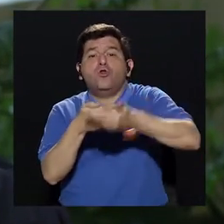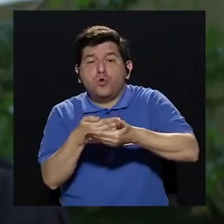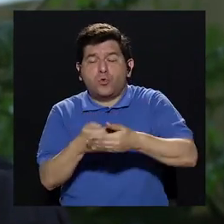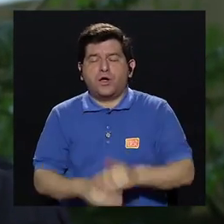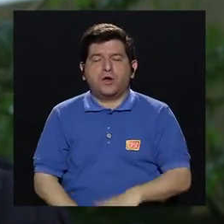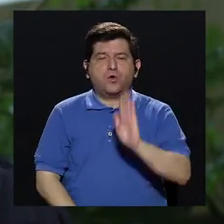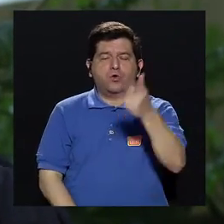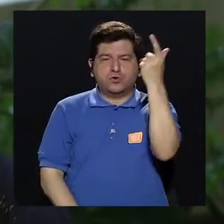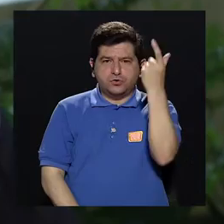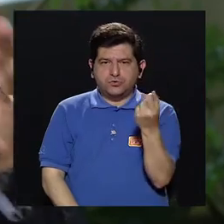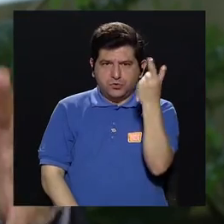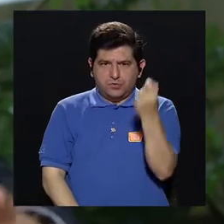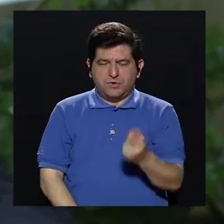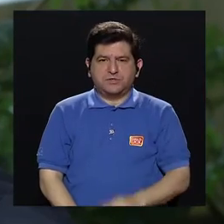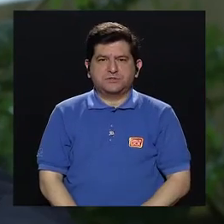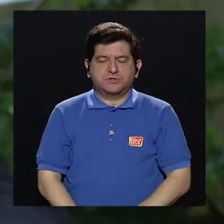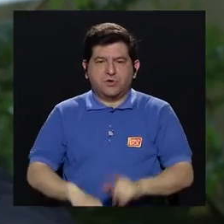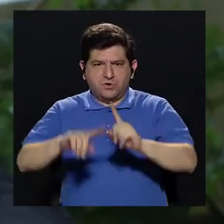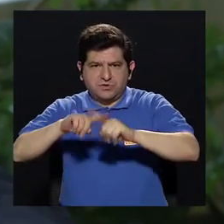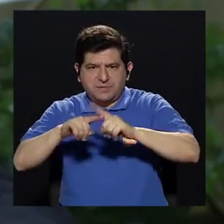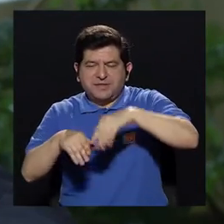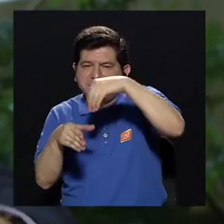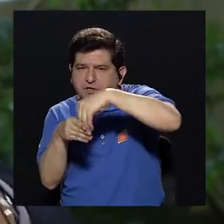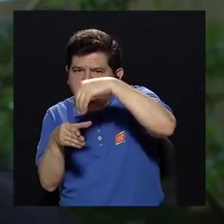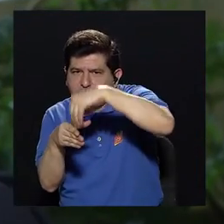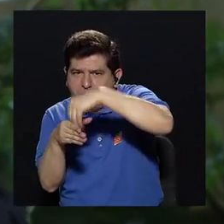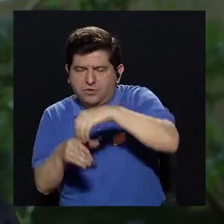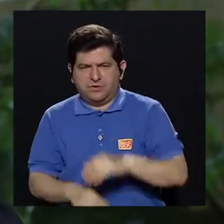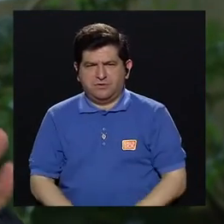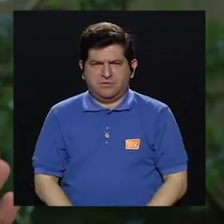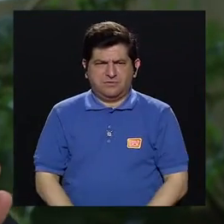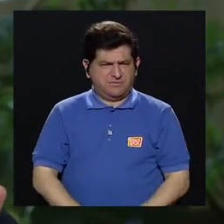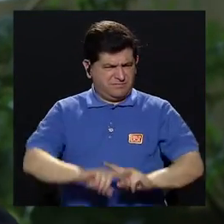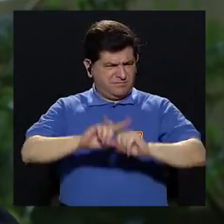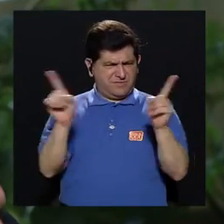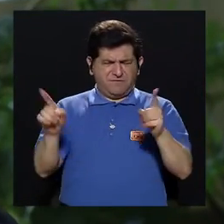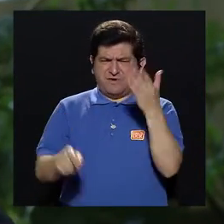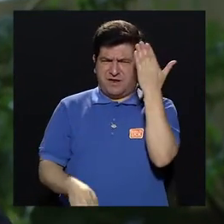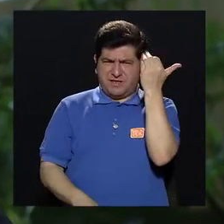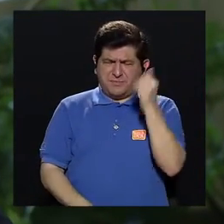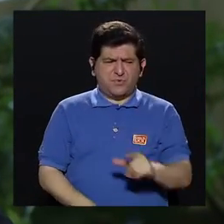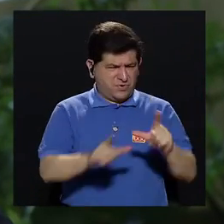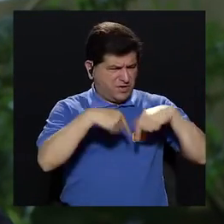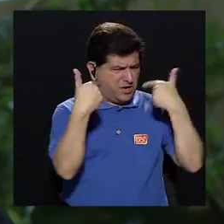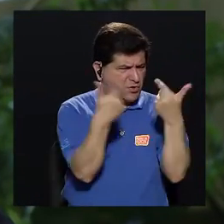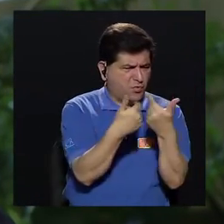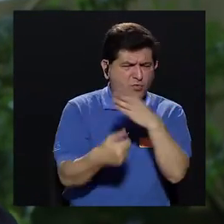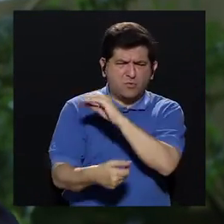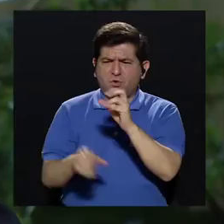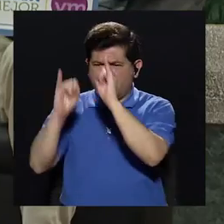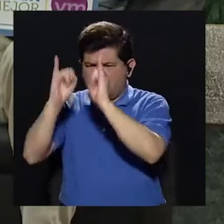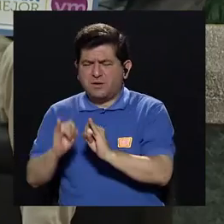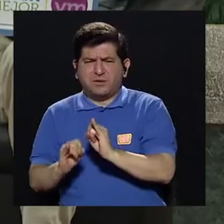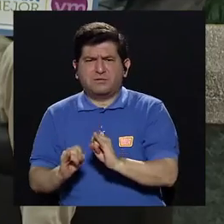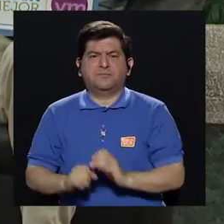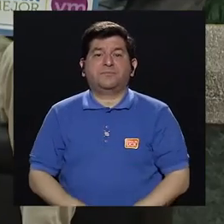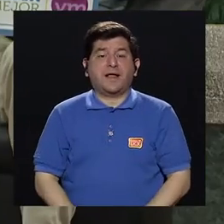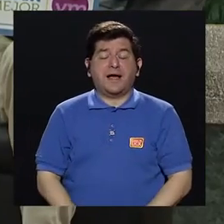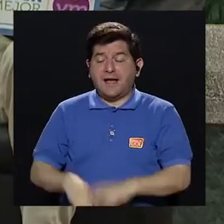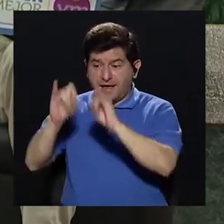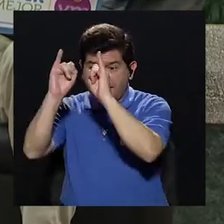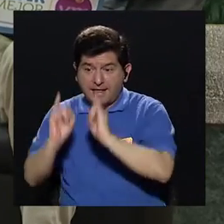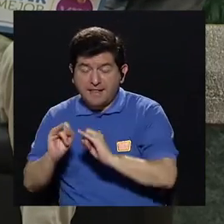deriva su pensión de lo que sea que se audó. Ahora, ¿por qué es que son diferentes el individual y el colectivo? Porque en el